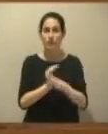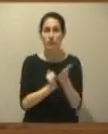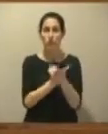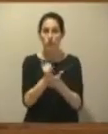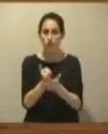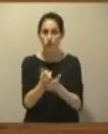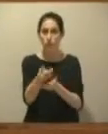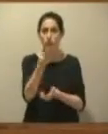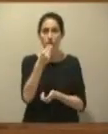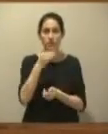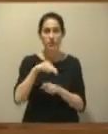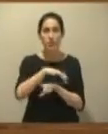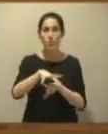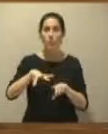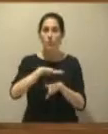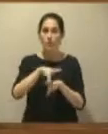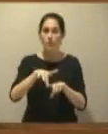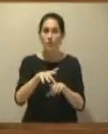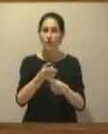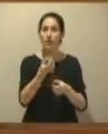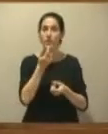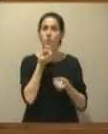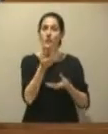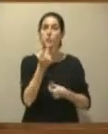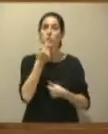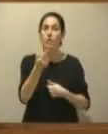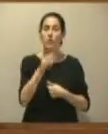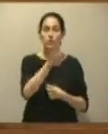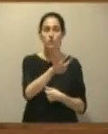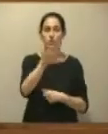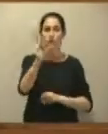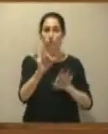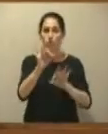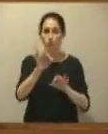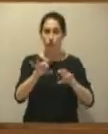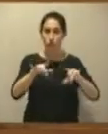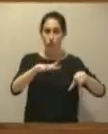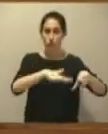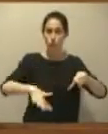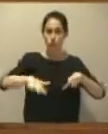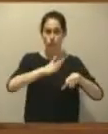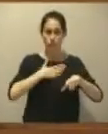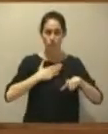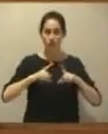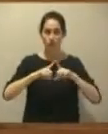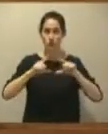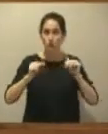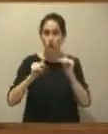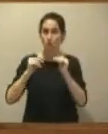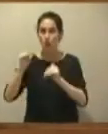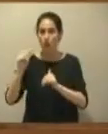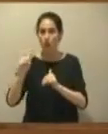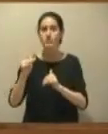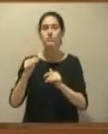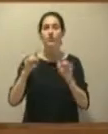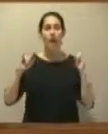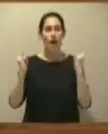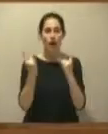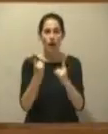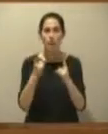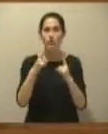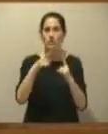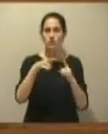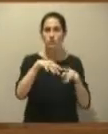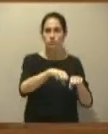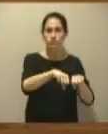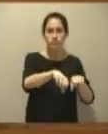Agricultura, Alimentación y Medio Ambiente, algo más del 45% de la superficie asturiana está ocupada por árboles y, por